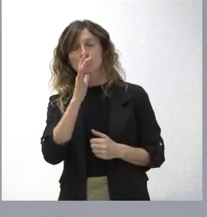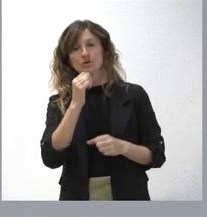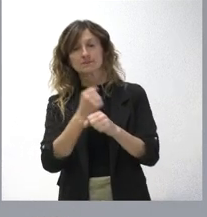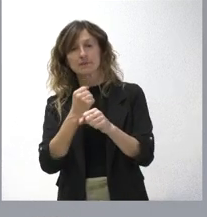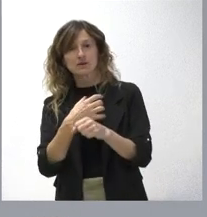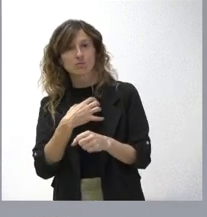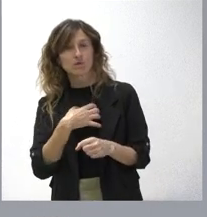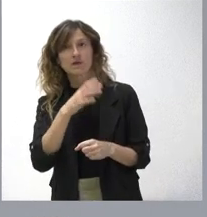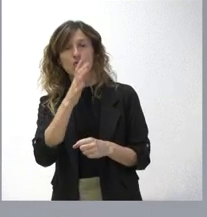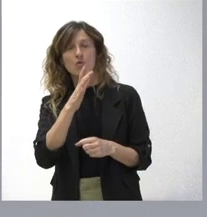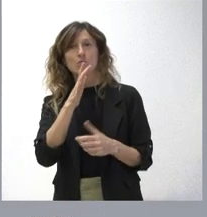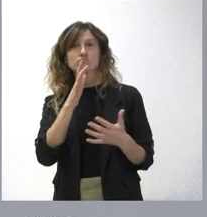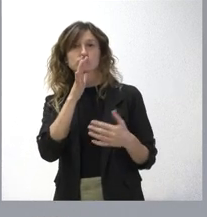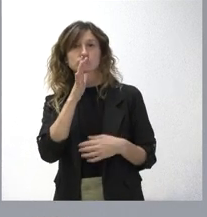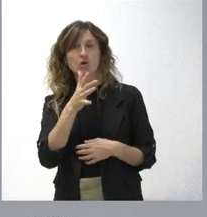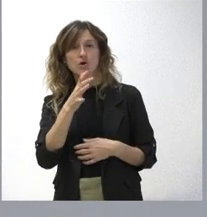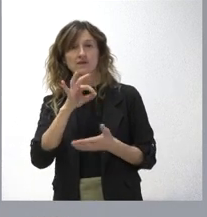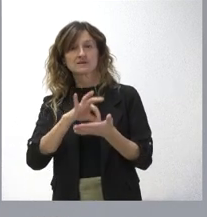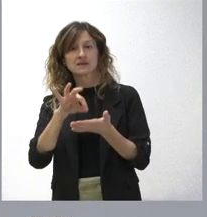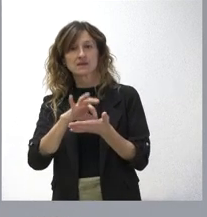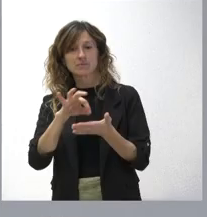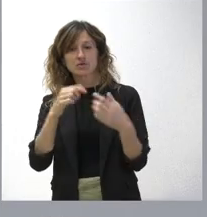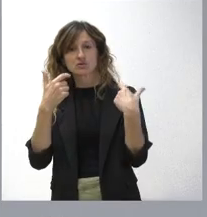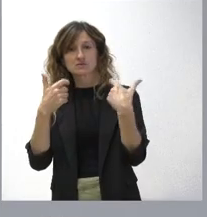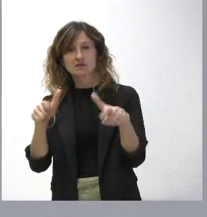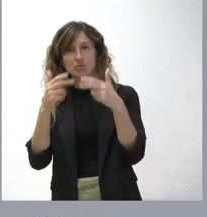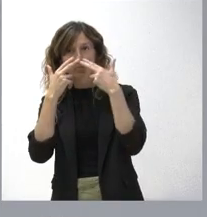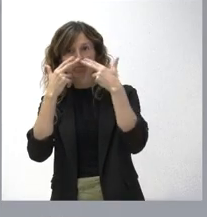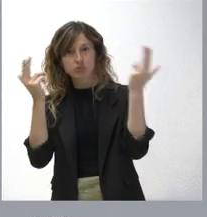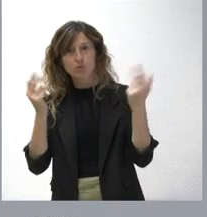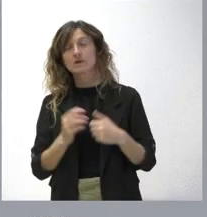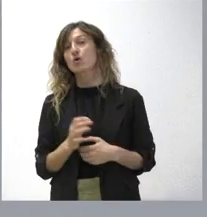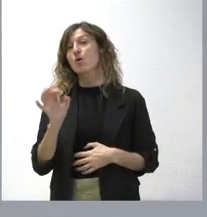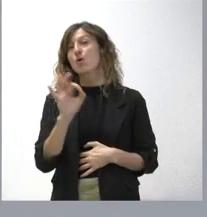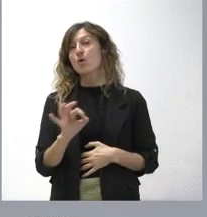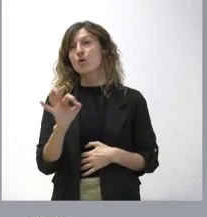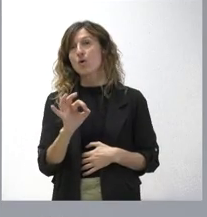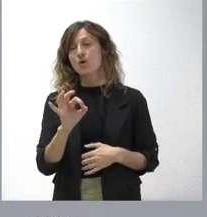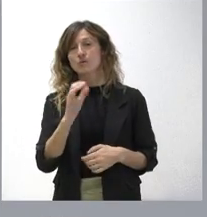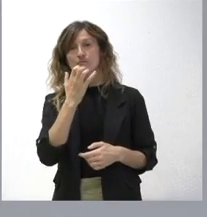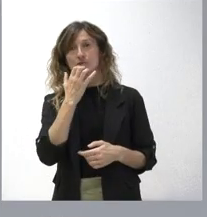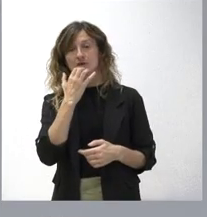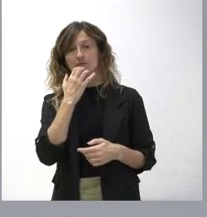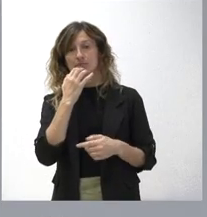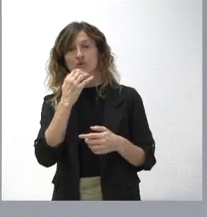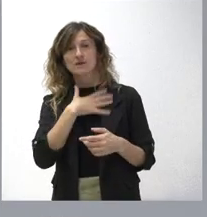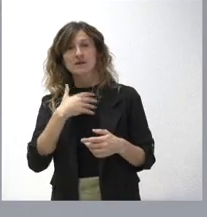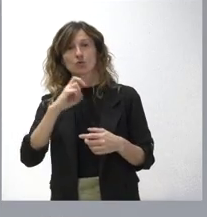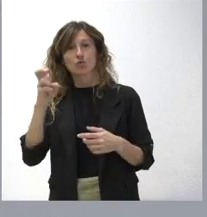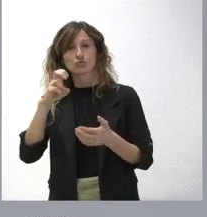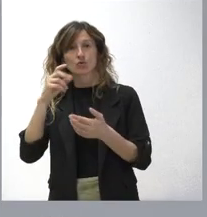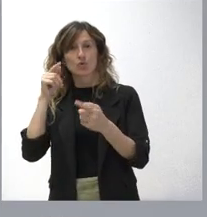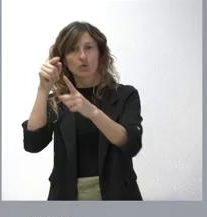o por prestación de servicios en el sector público o la expectativa de destino. En